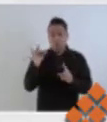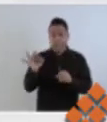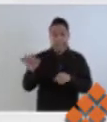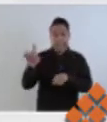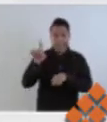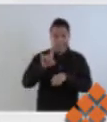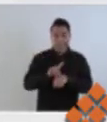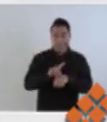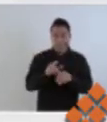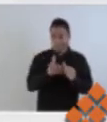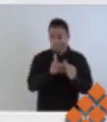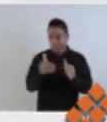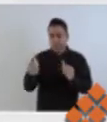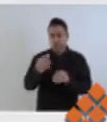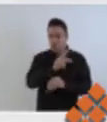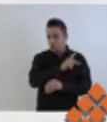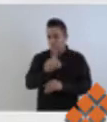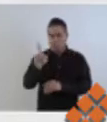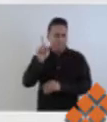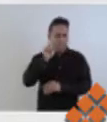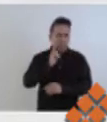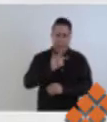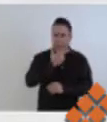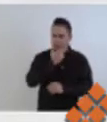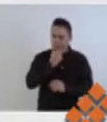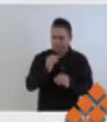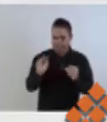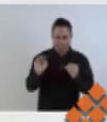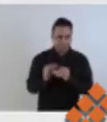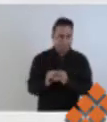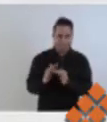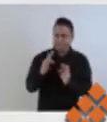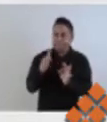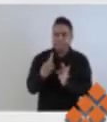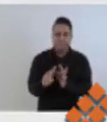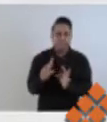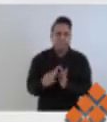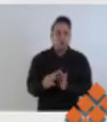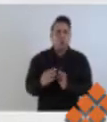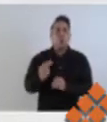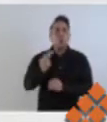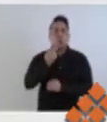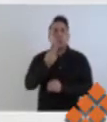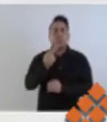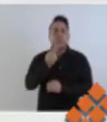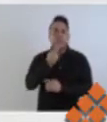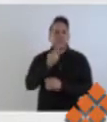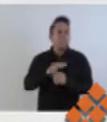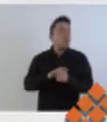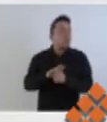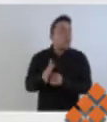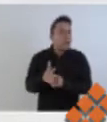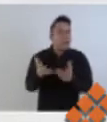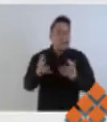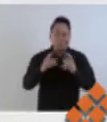todas y todos de manera permanente utilicemos